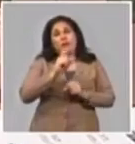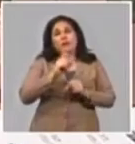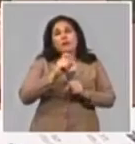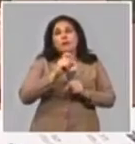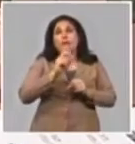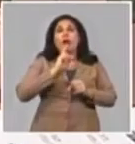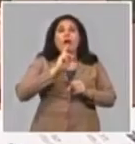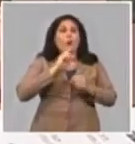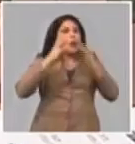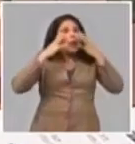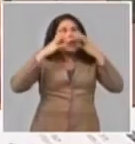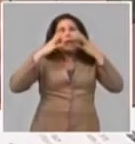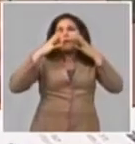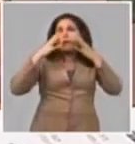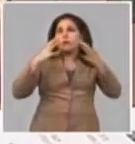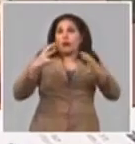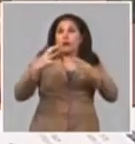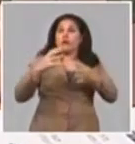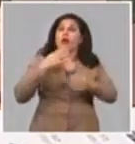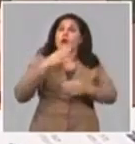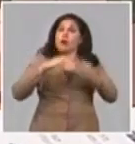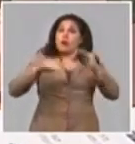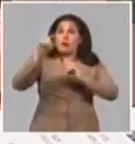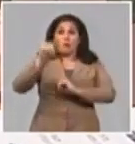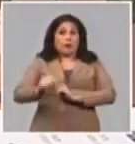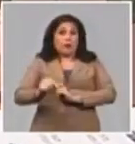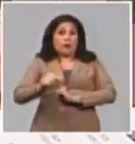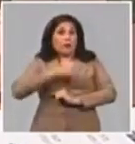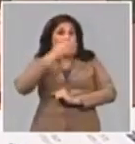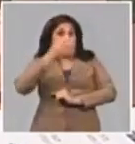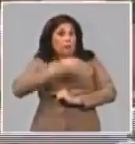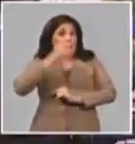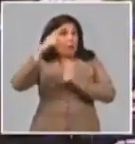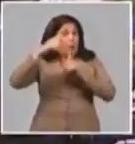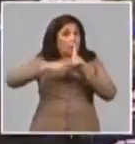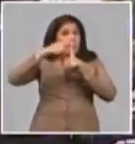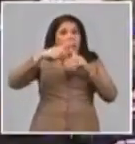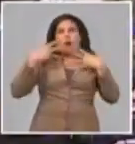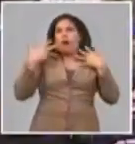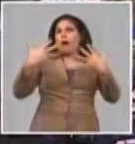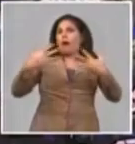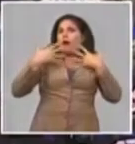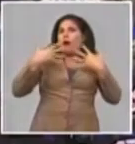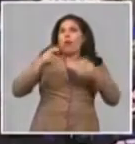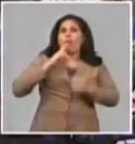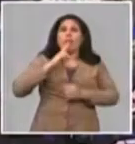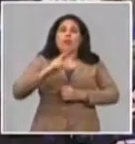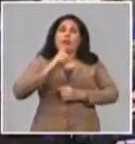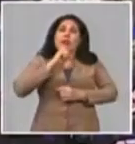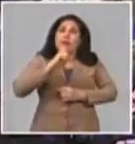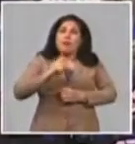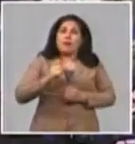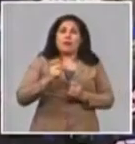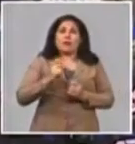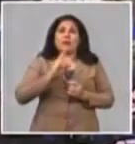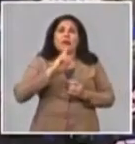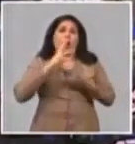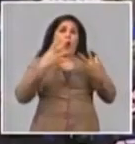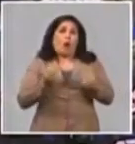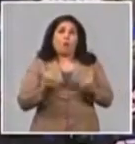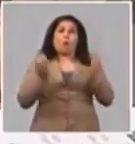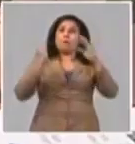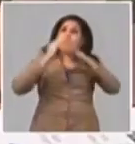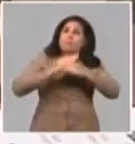es muy importante y como decía la ministra con las temperaturas que hemos tenido récord de temperaturas también las personas